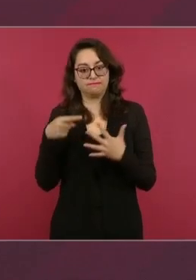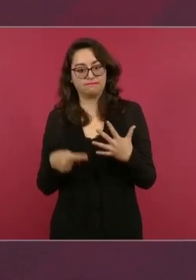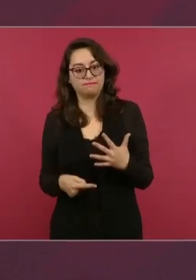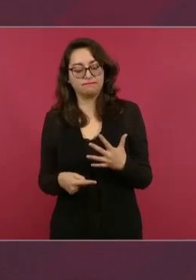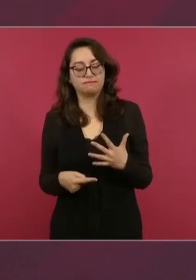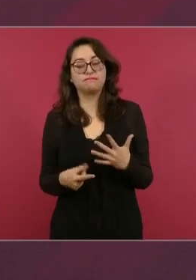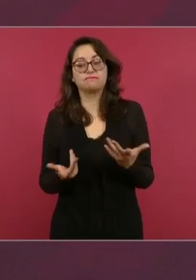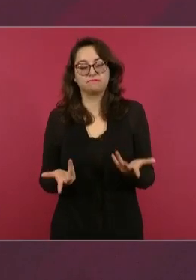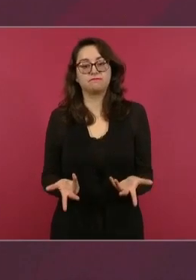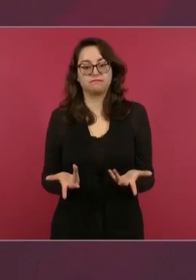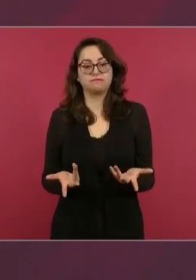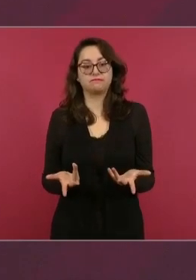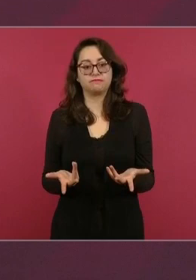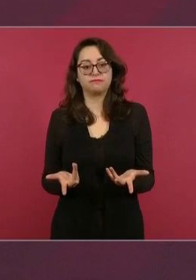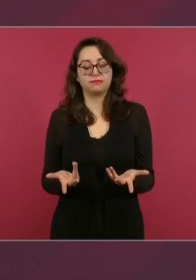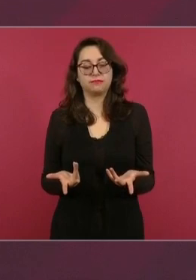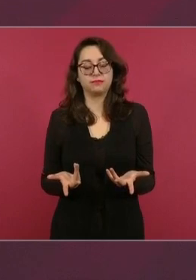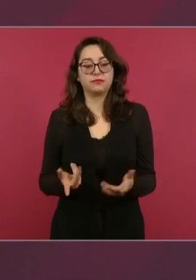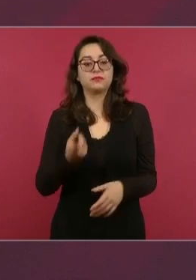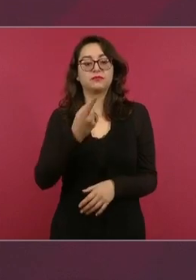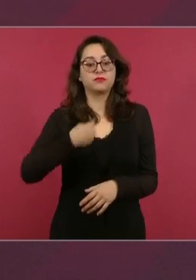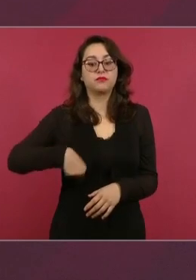hicimos